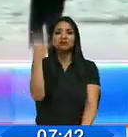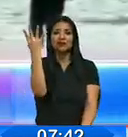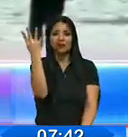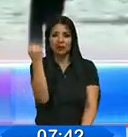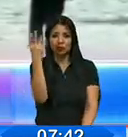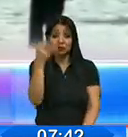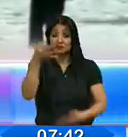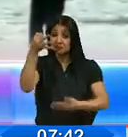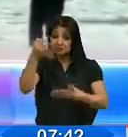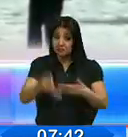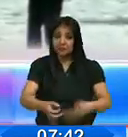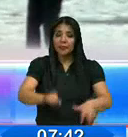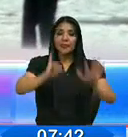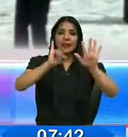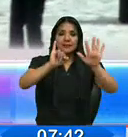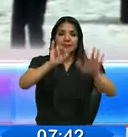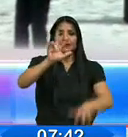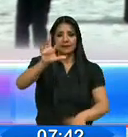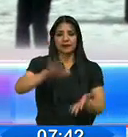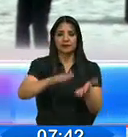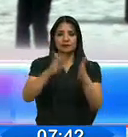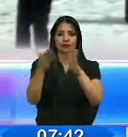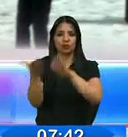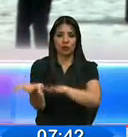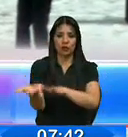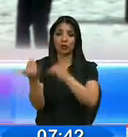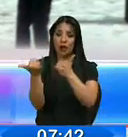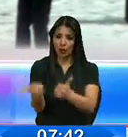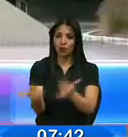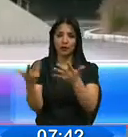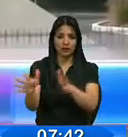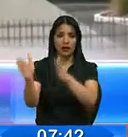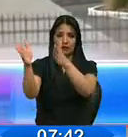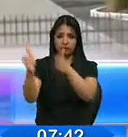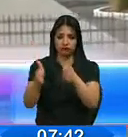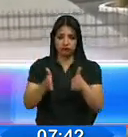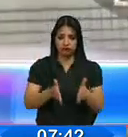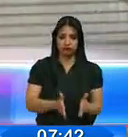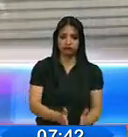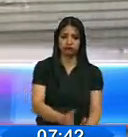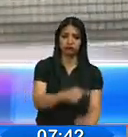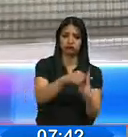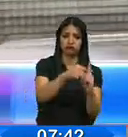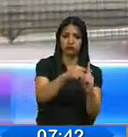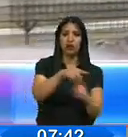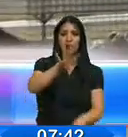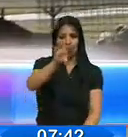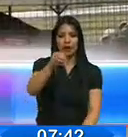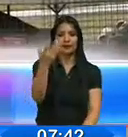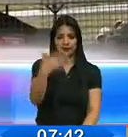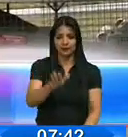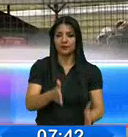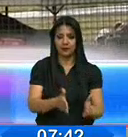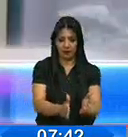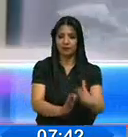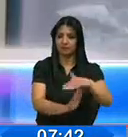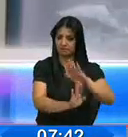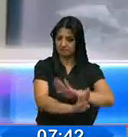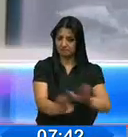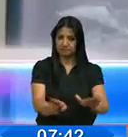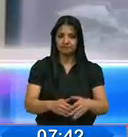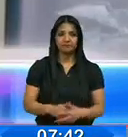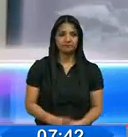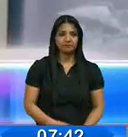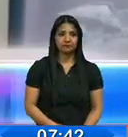63 cadáveres entraron en proceso de inhumación desde la cifra 40 y han recibido el descanso eterno. Es una